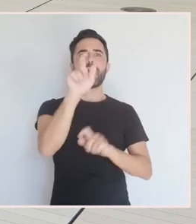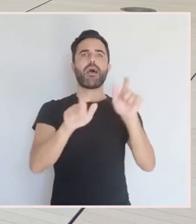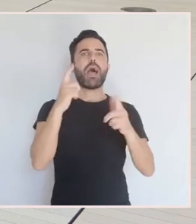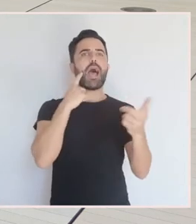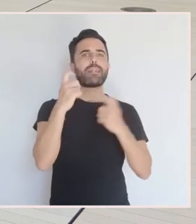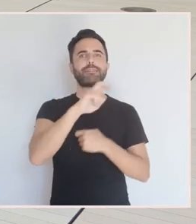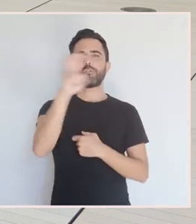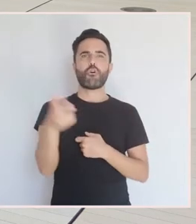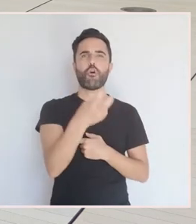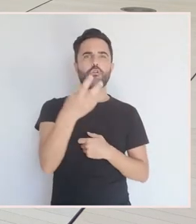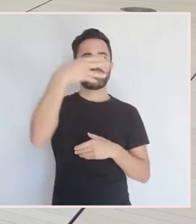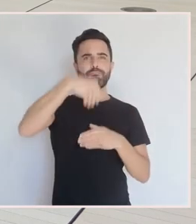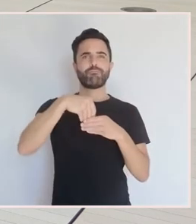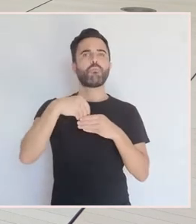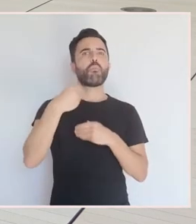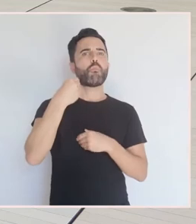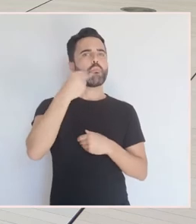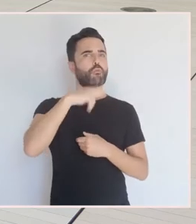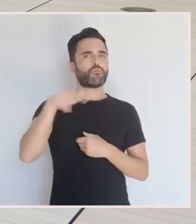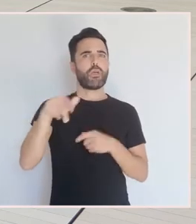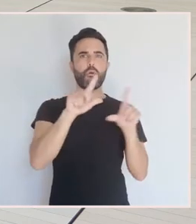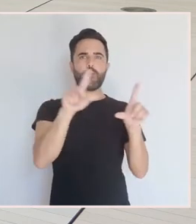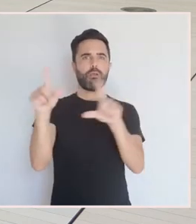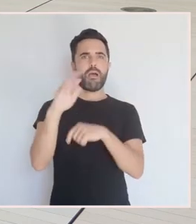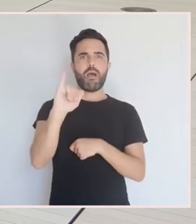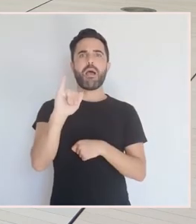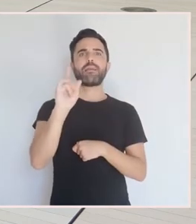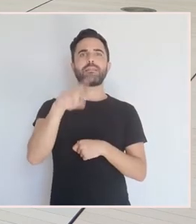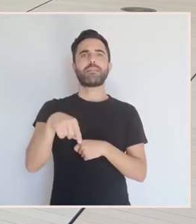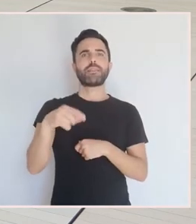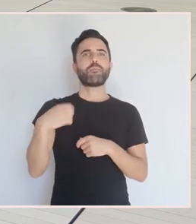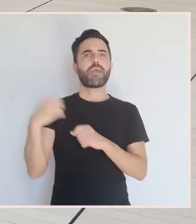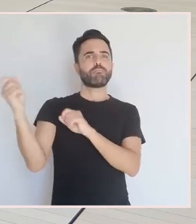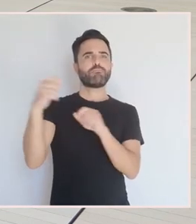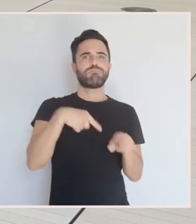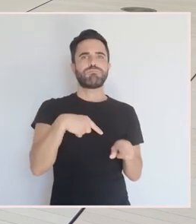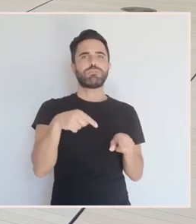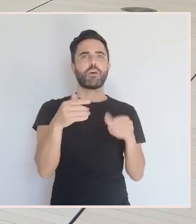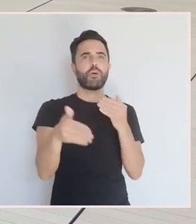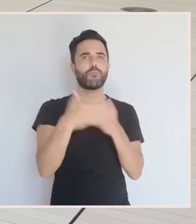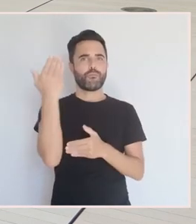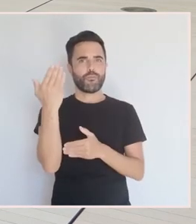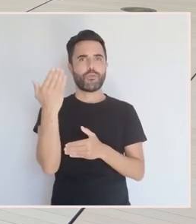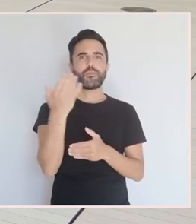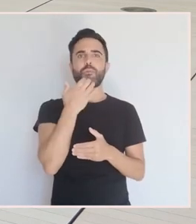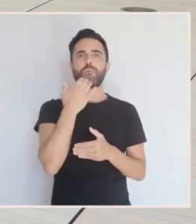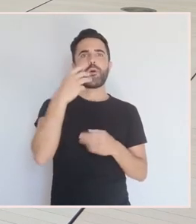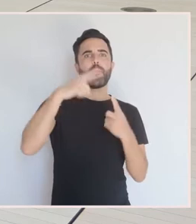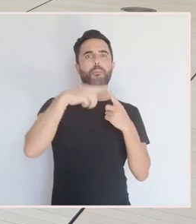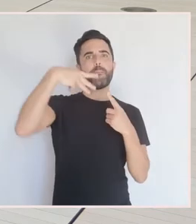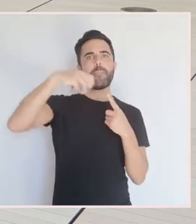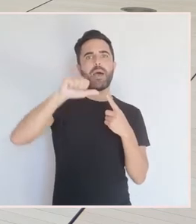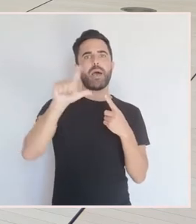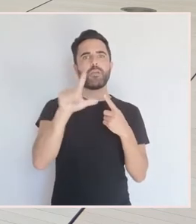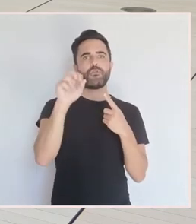outros artistas que temos entre as nosas coleccións e que tamén introduciron vanguardas como podería ser Maru Jamayo, Granerno